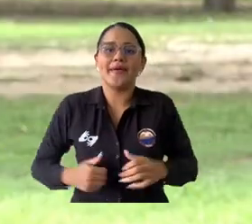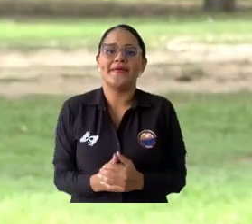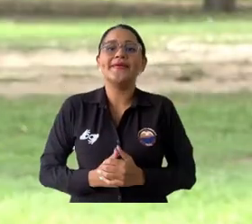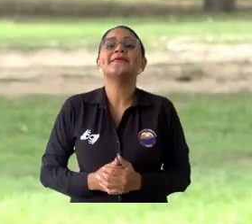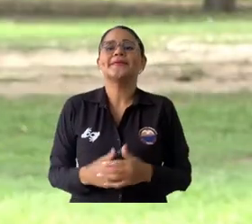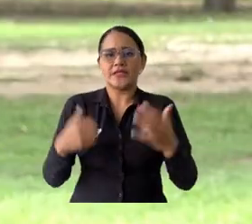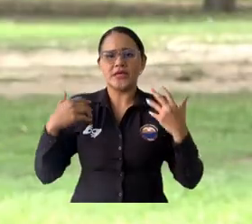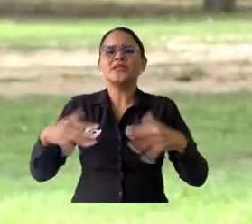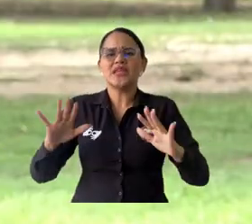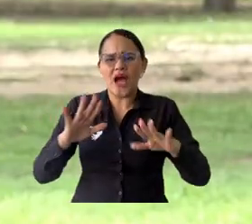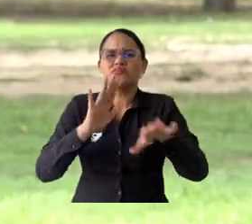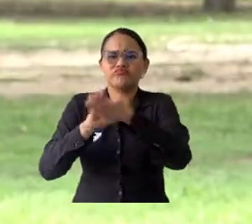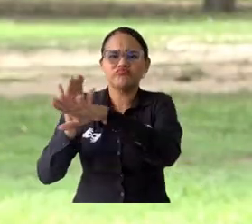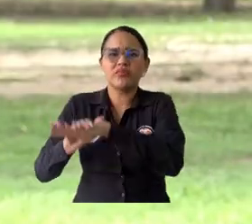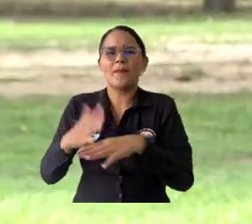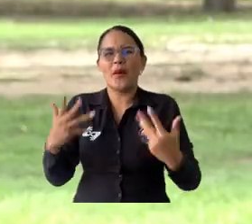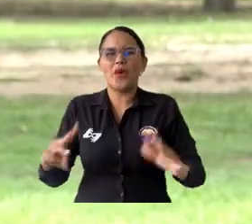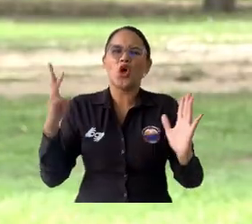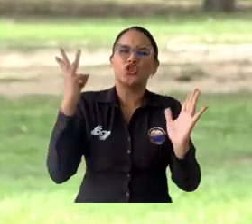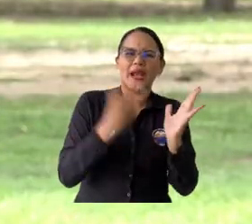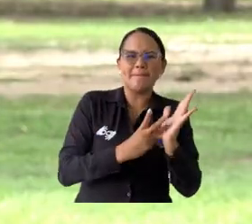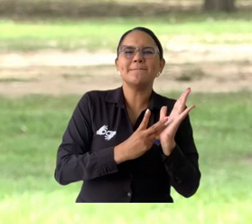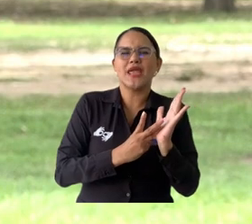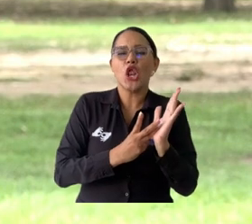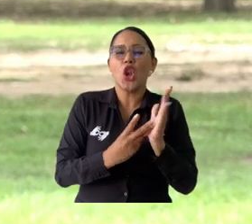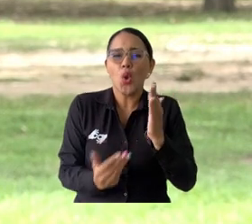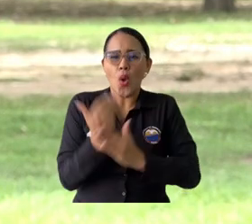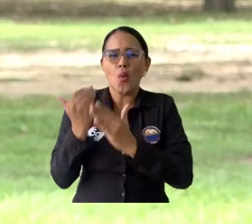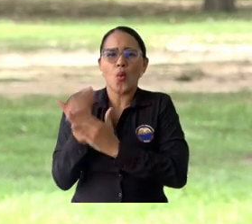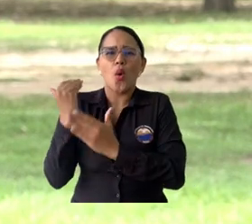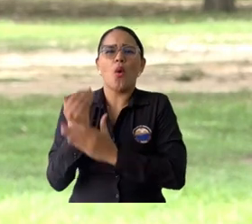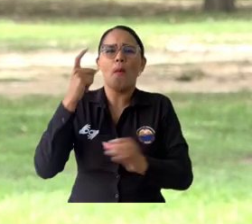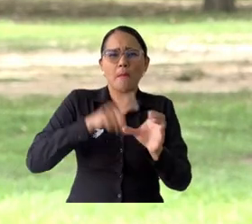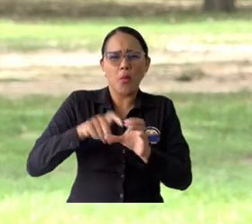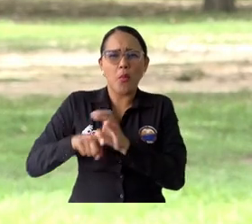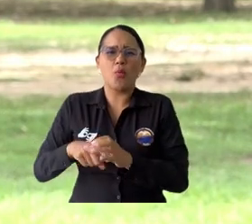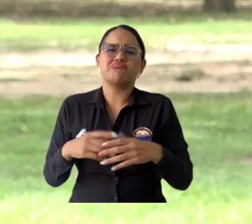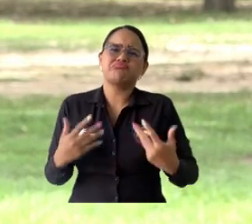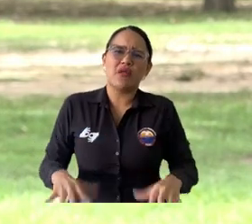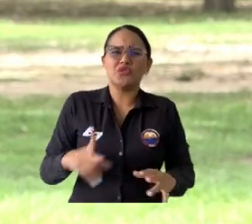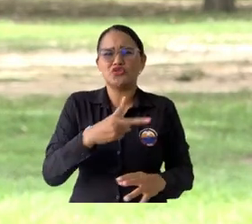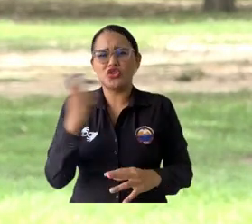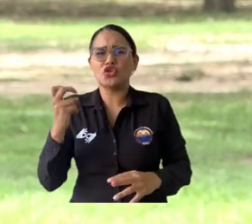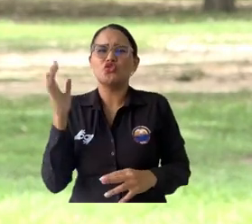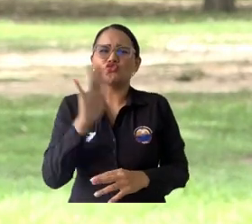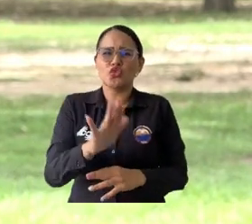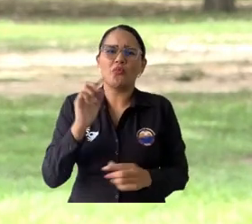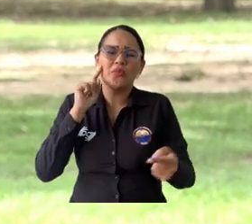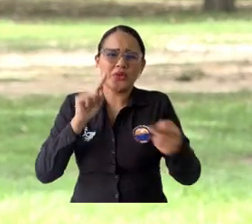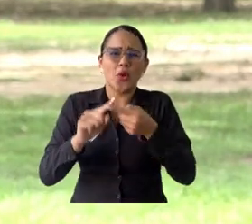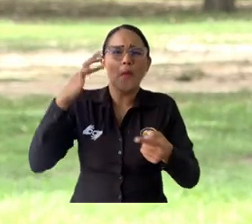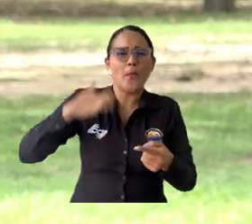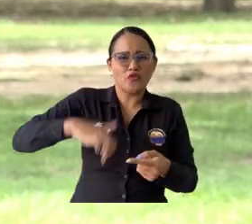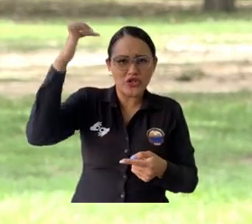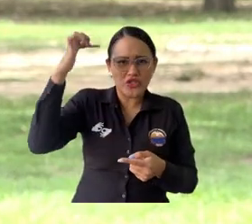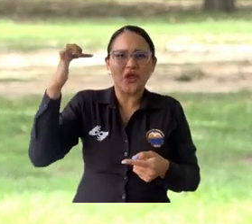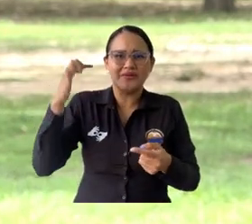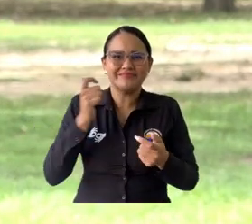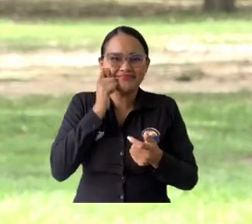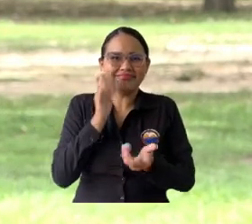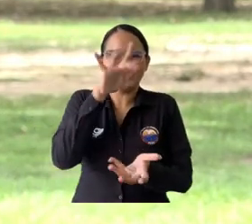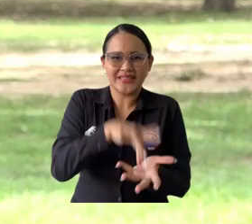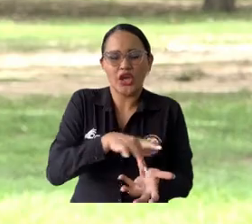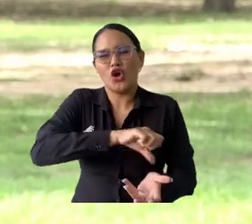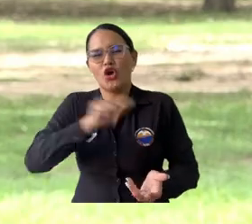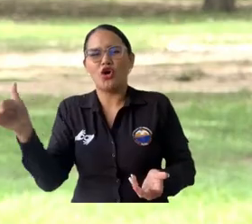podemos generar cerca de 3.000 nuevos cupos, 270 cupos en pregrado presencial, cerca de 2.000 cupos en pregrado a